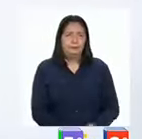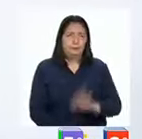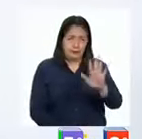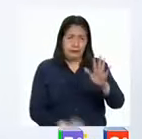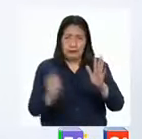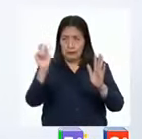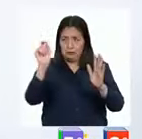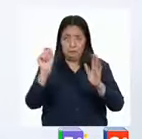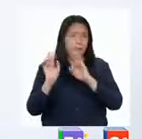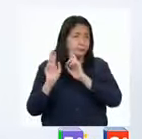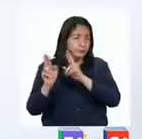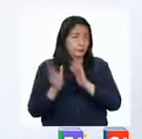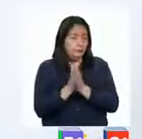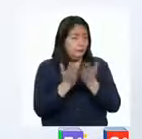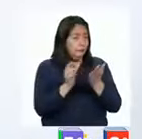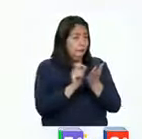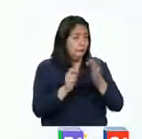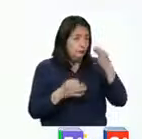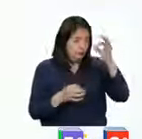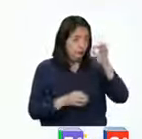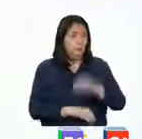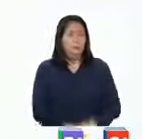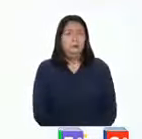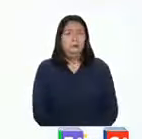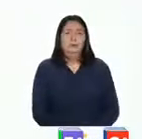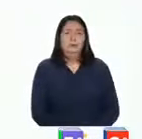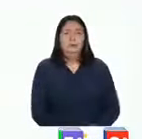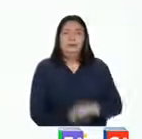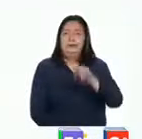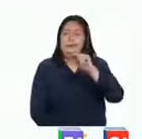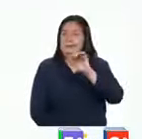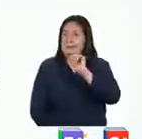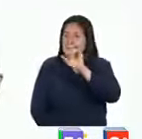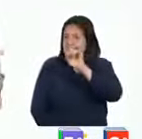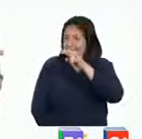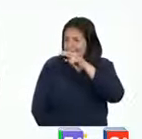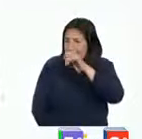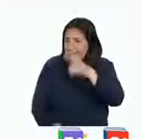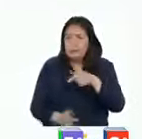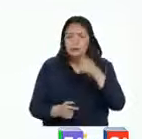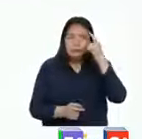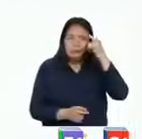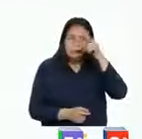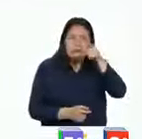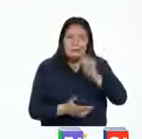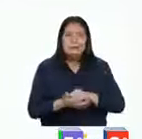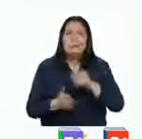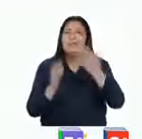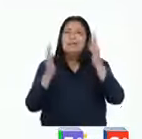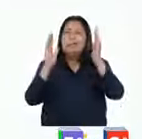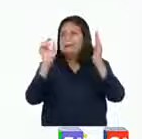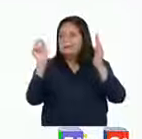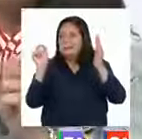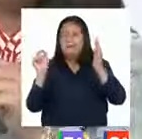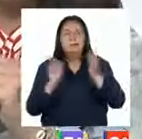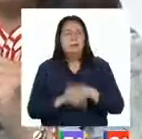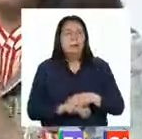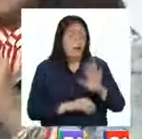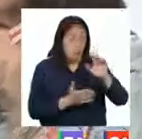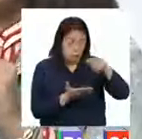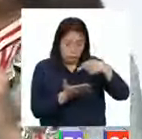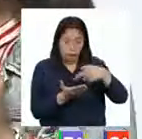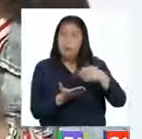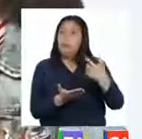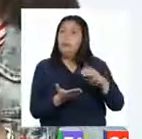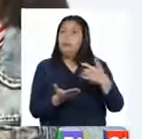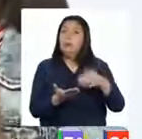Anoten las respuestas en sus cuadernos u hojas. Nashley, ¿tú también anda pensando qué sumilla le pondrías a este párrafo? Uy,